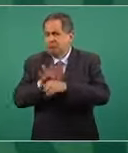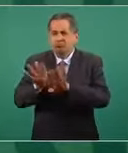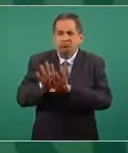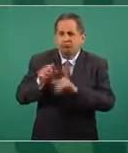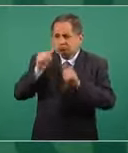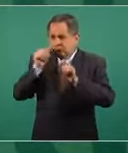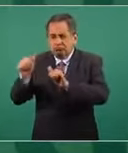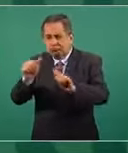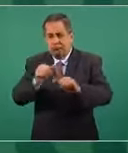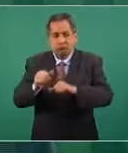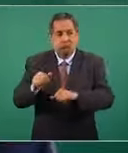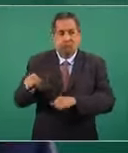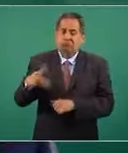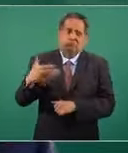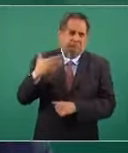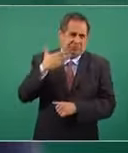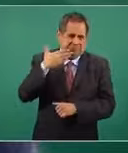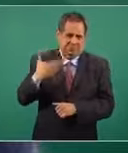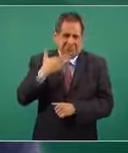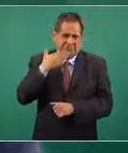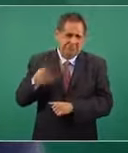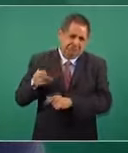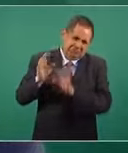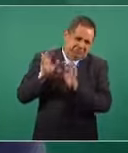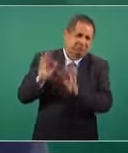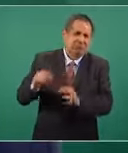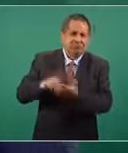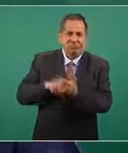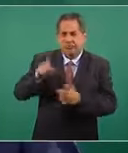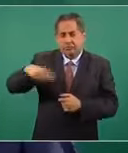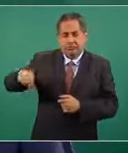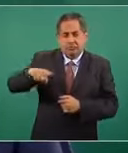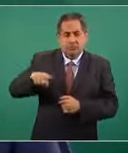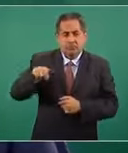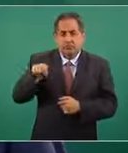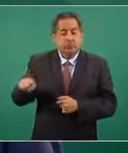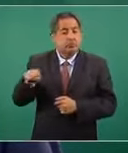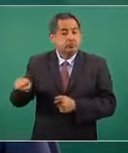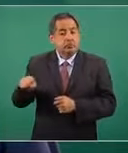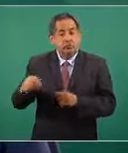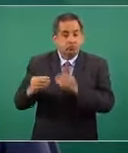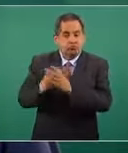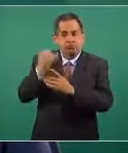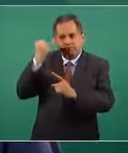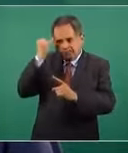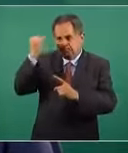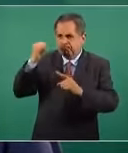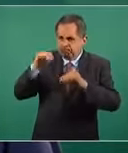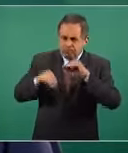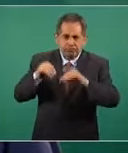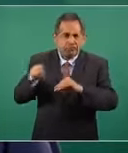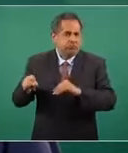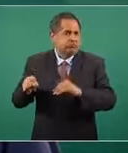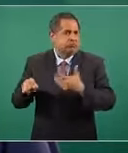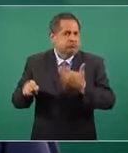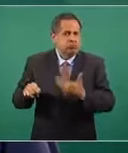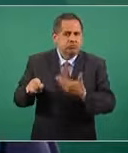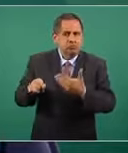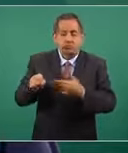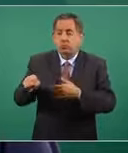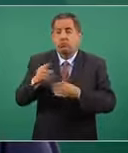con la pandemia están inaugurando nuevos